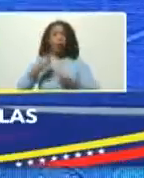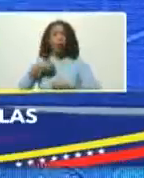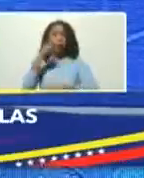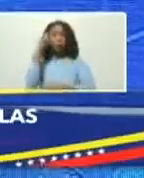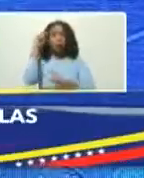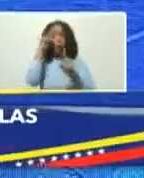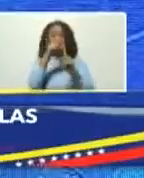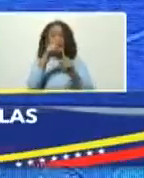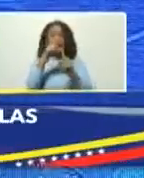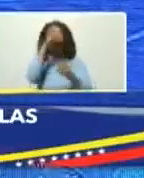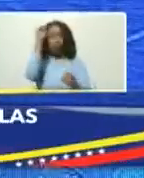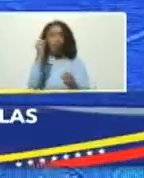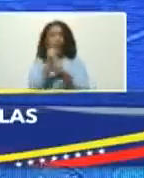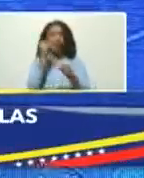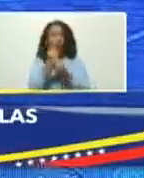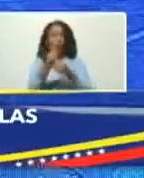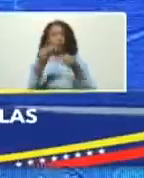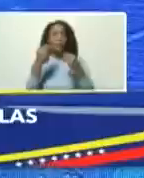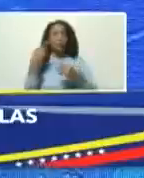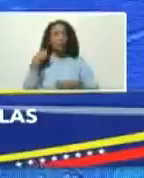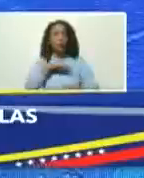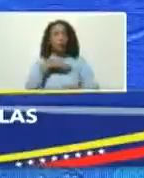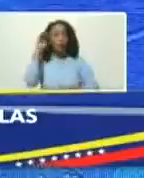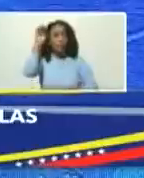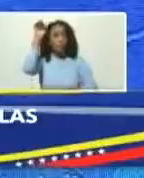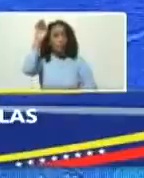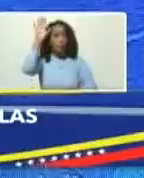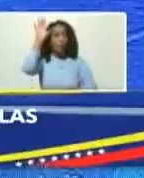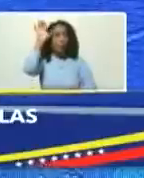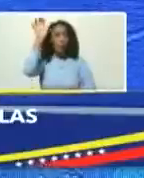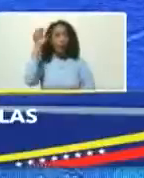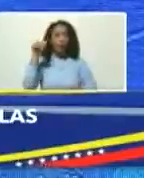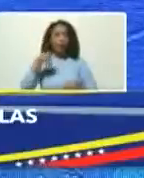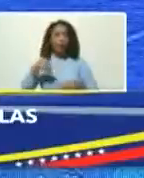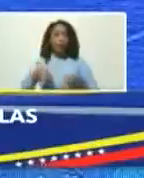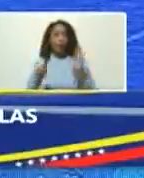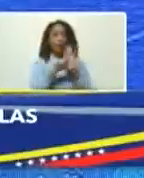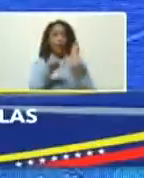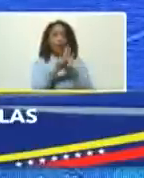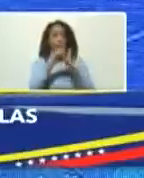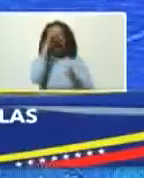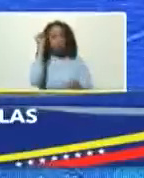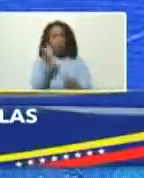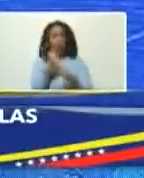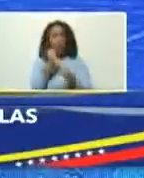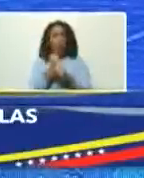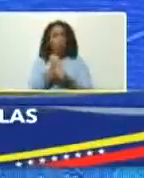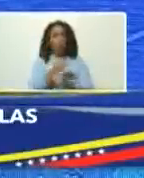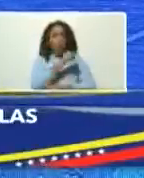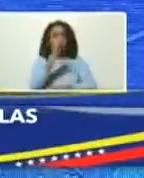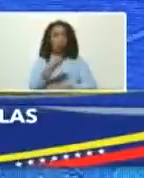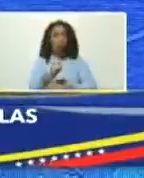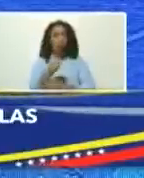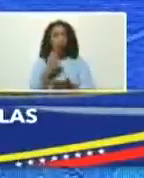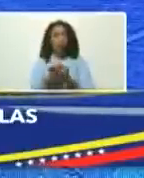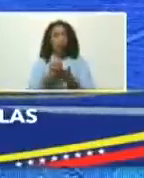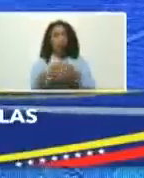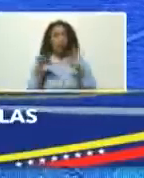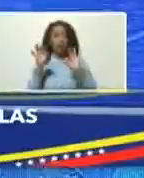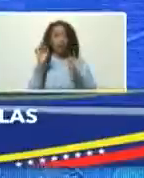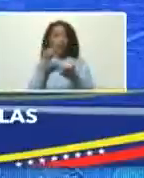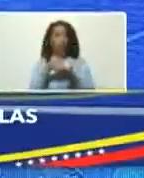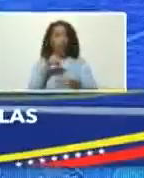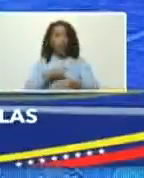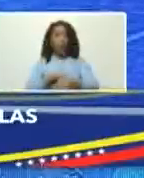objetivo trabajar por nuestra patria y esta ley orgánica de zonas económicas especiales ha llegado en el